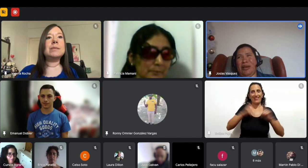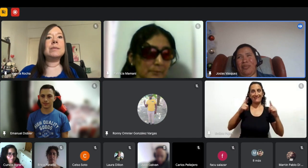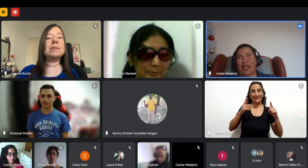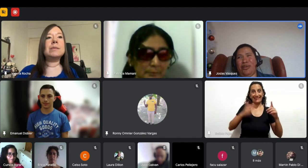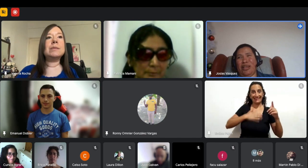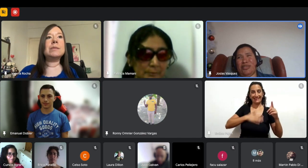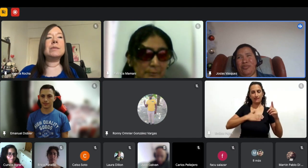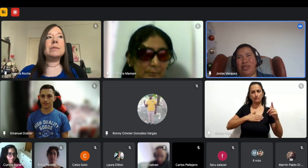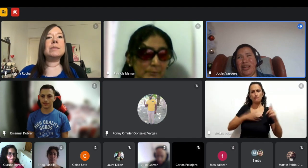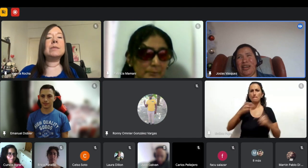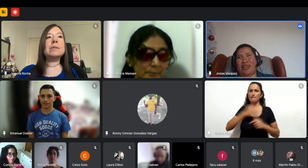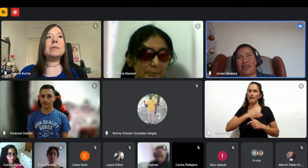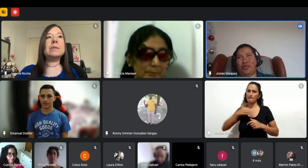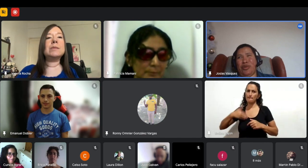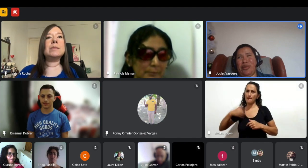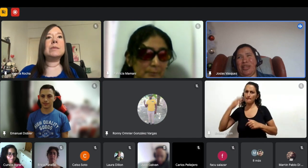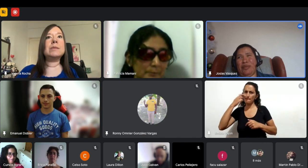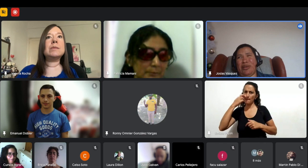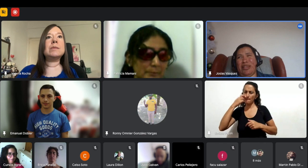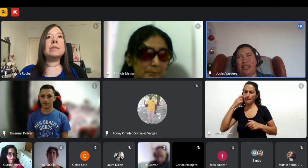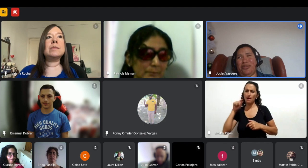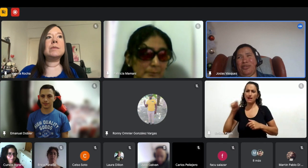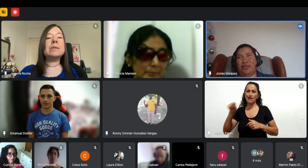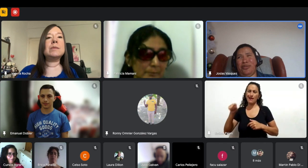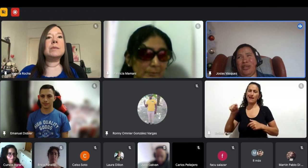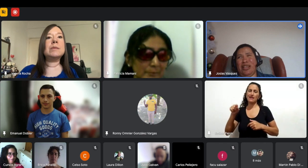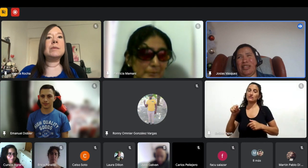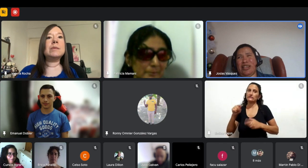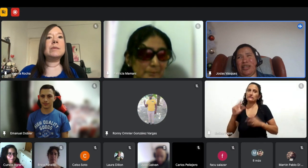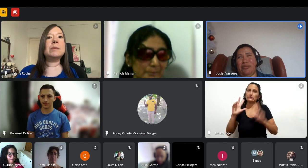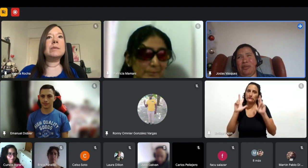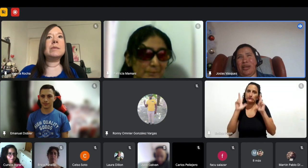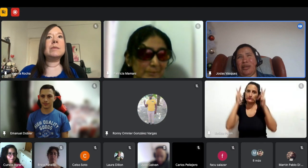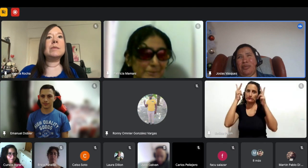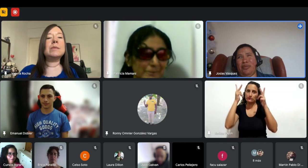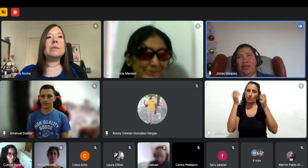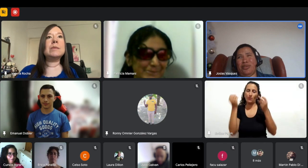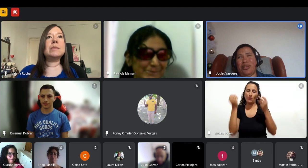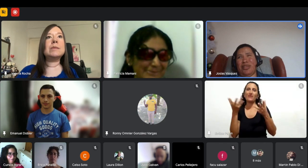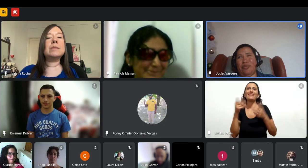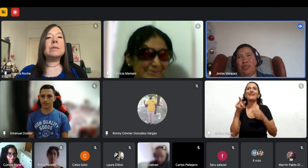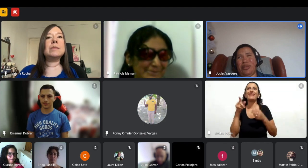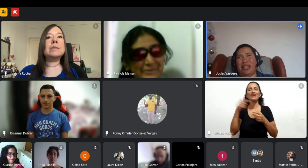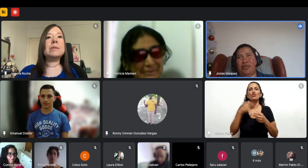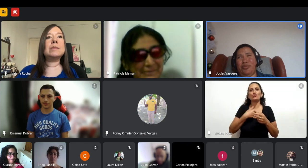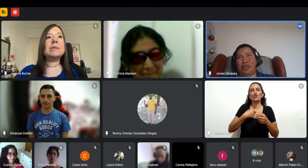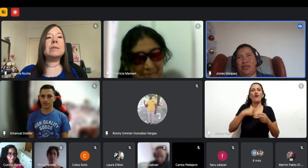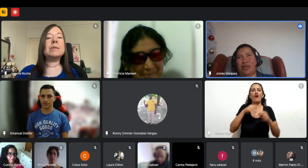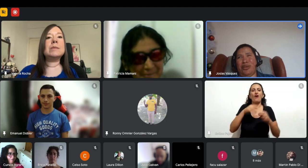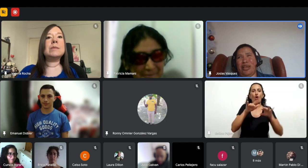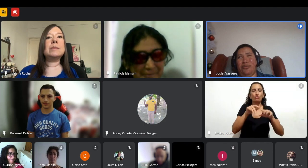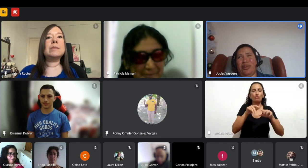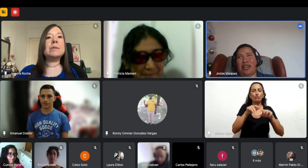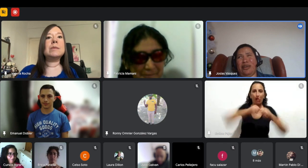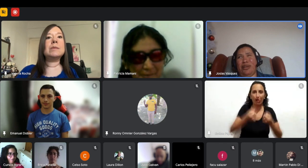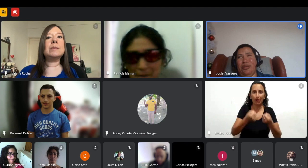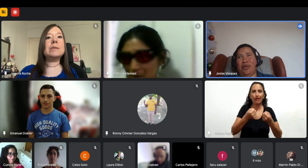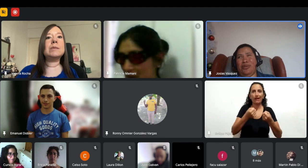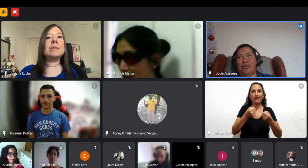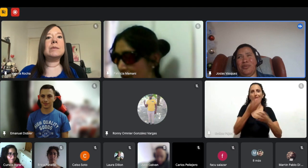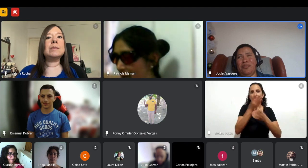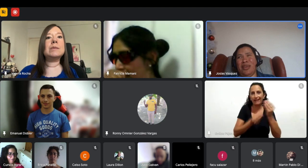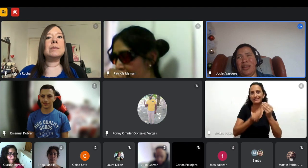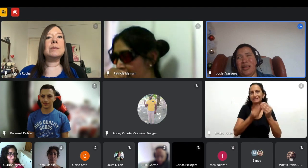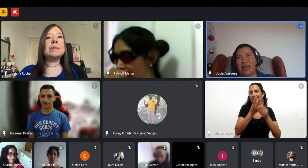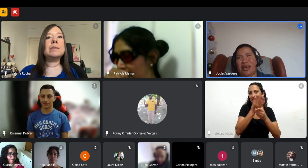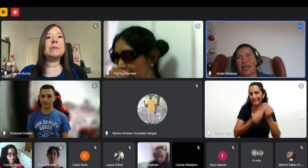yo la descomponía cada rato me metía el panel de control y desactivaba activaba cosas y de repente la computadora ya no cargaba el